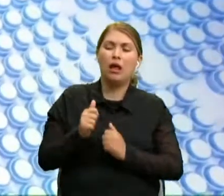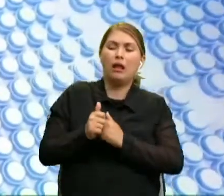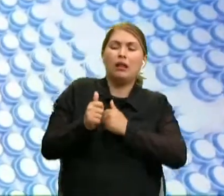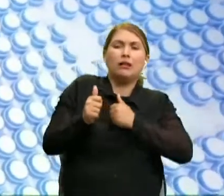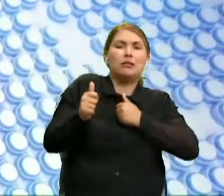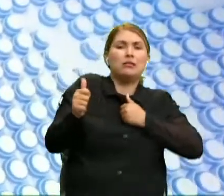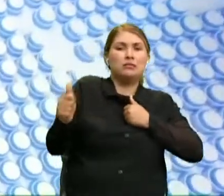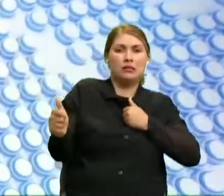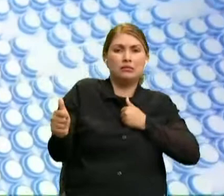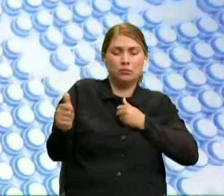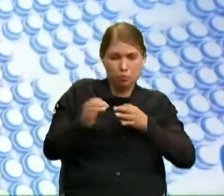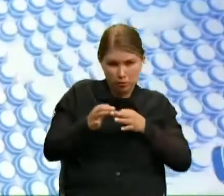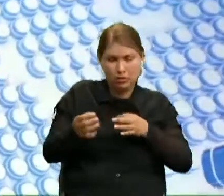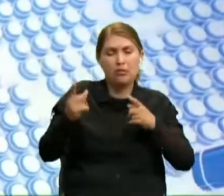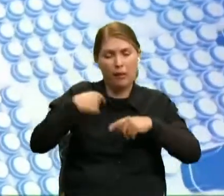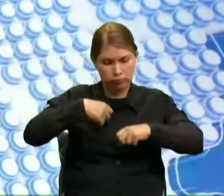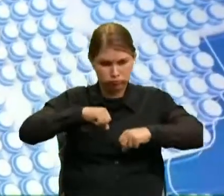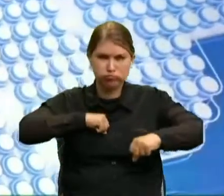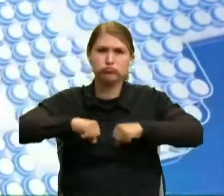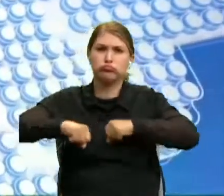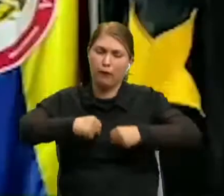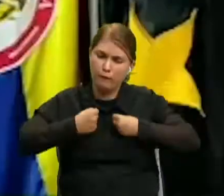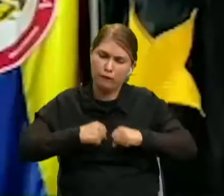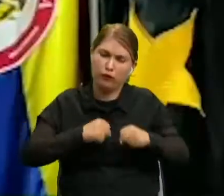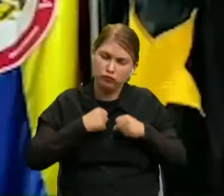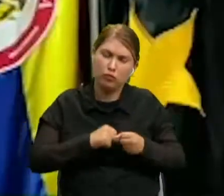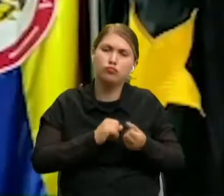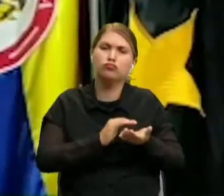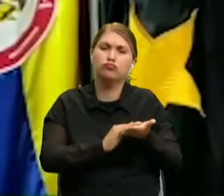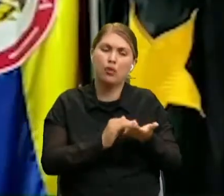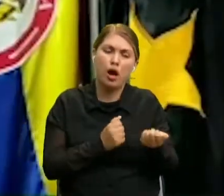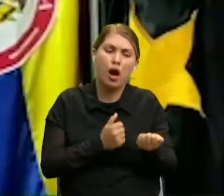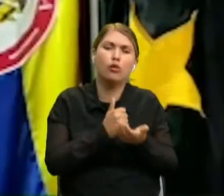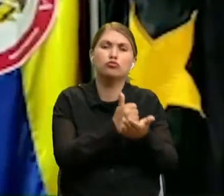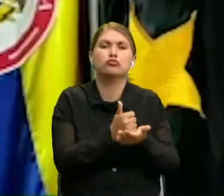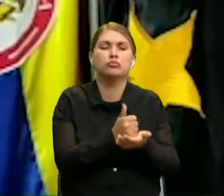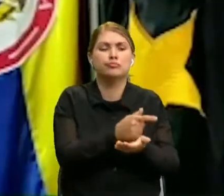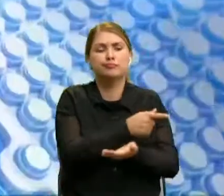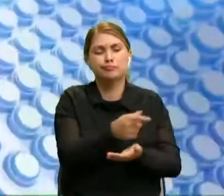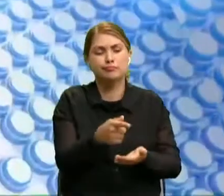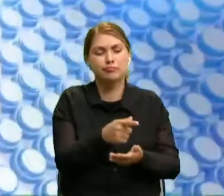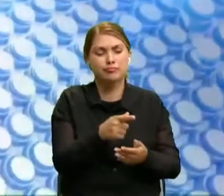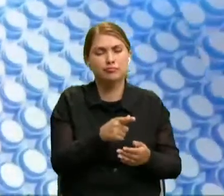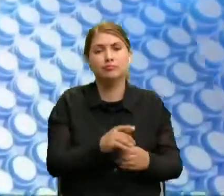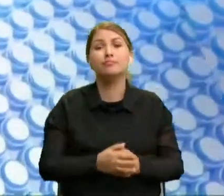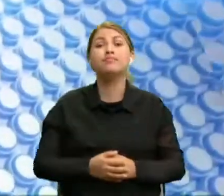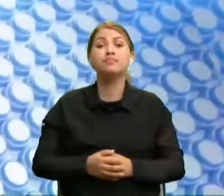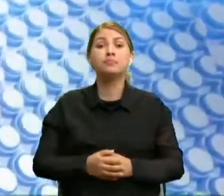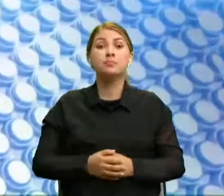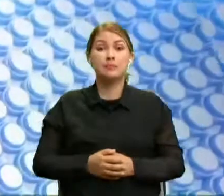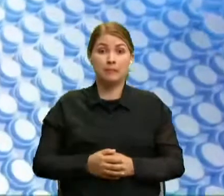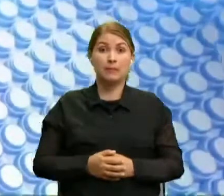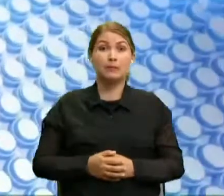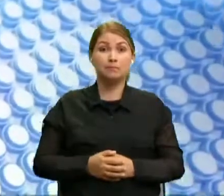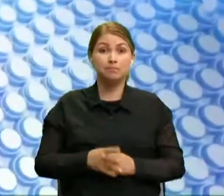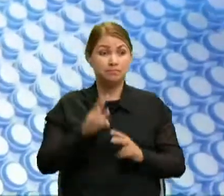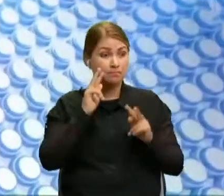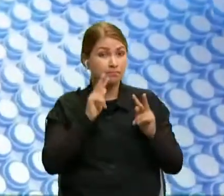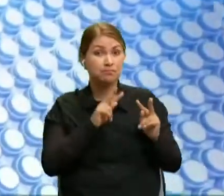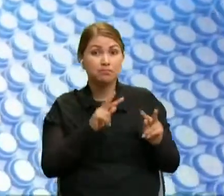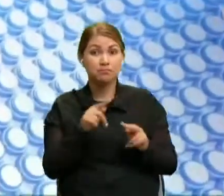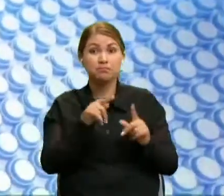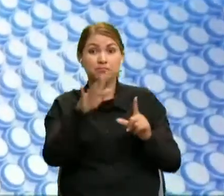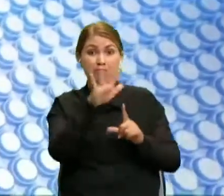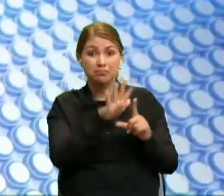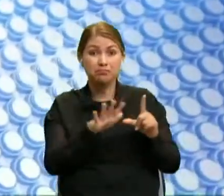municipal también vamos a hacer todos los esfuerzos necesarios para ayudar a sus hermanos nuestros. Asimismo y como se logra observar en el